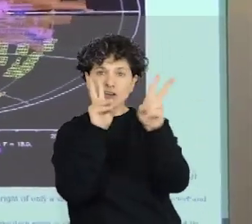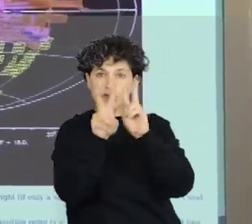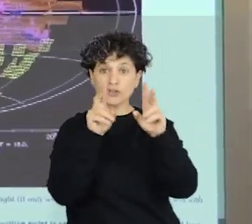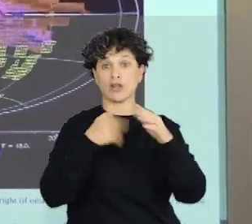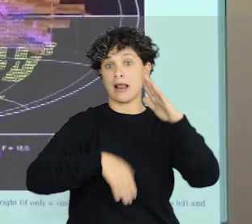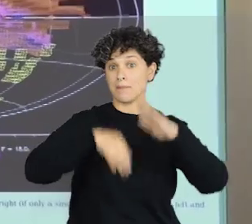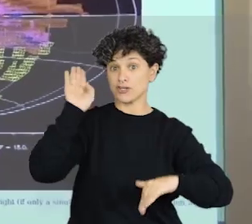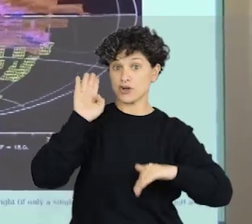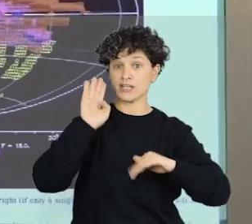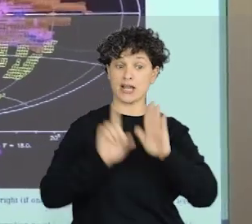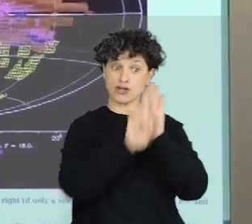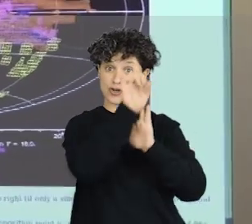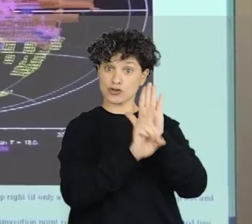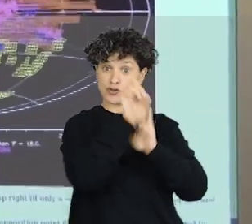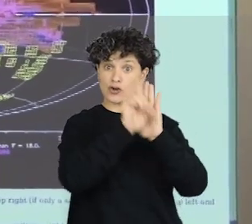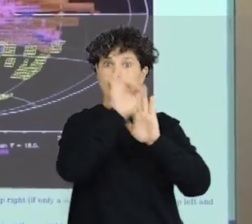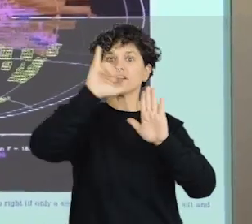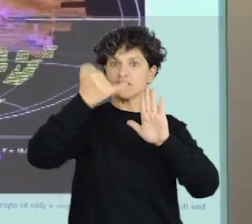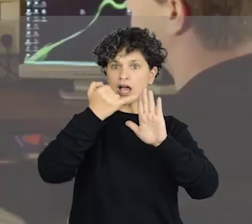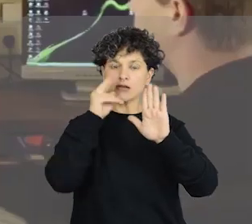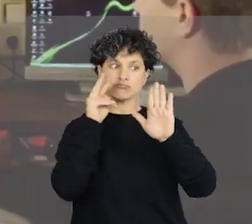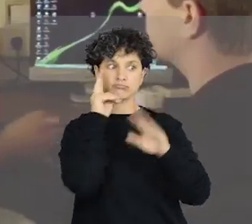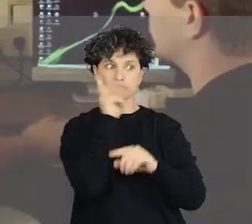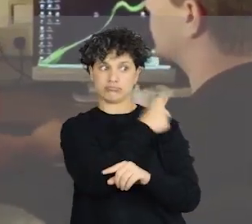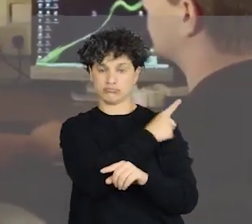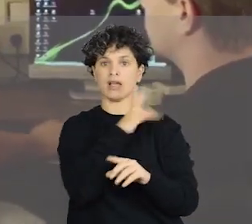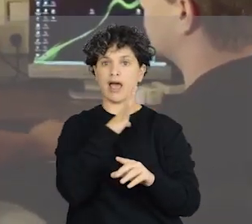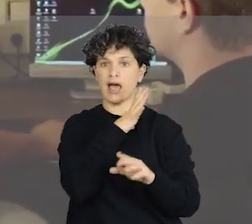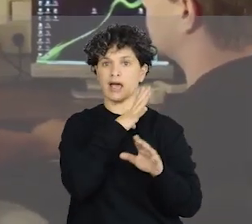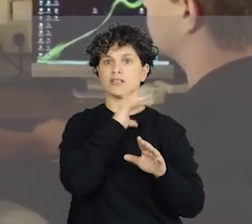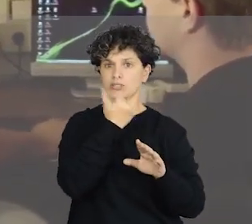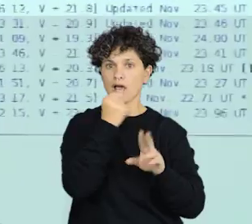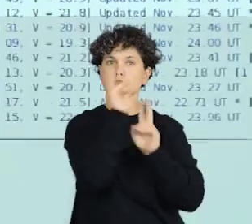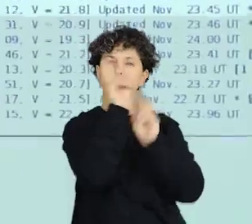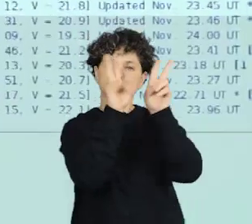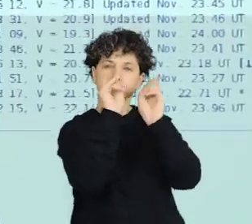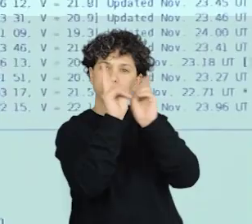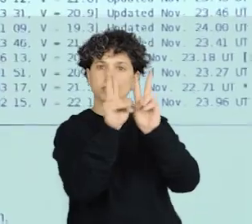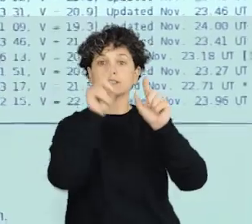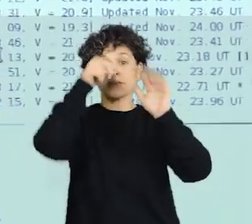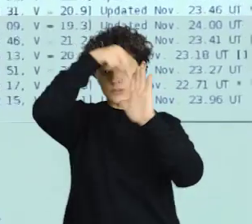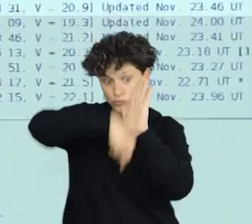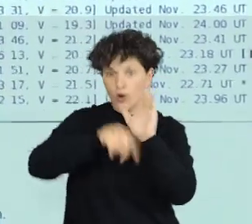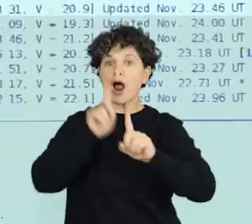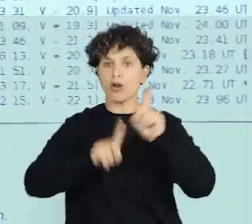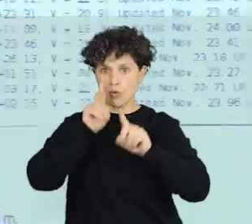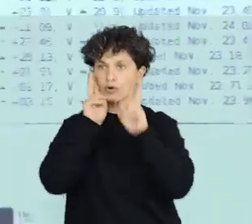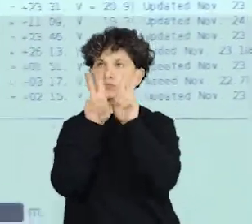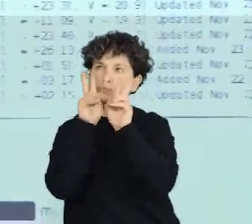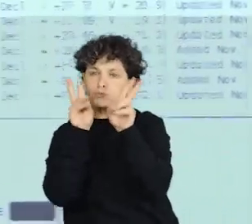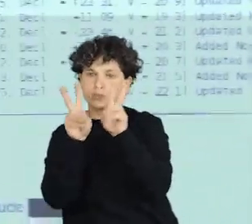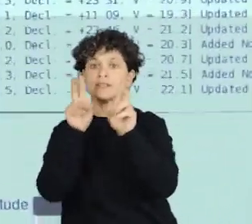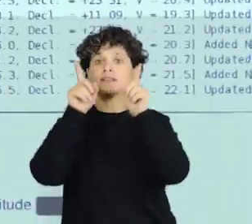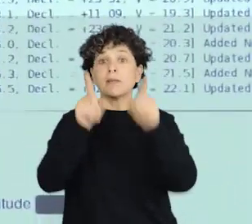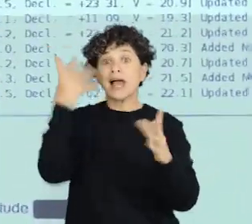hemisferio sur. Y también podemos observar qué asteroides han sido observados en los últimos días y en los asteroides que